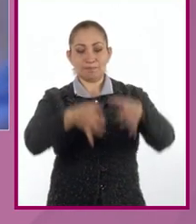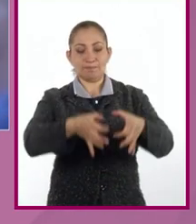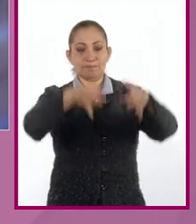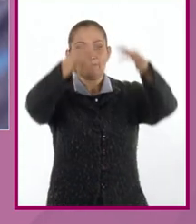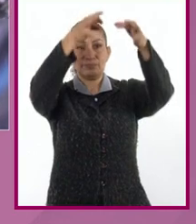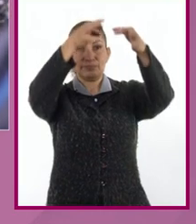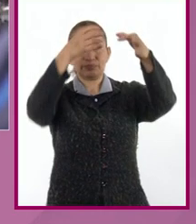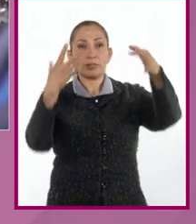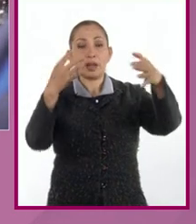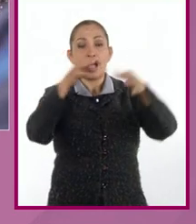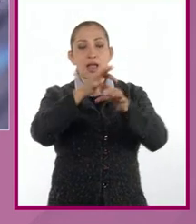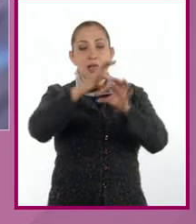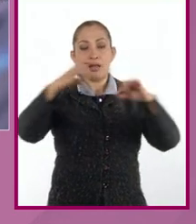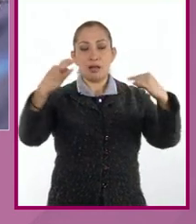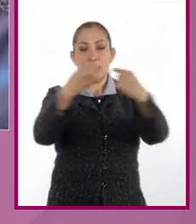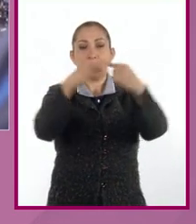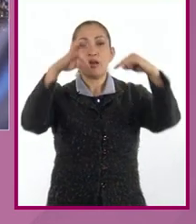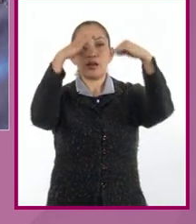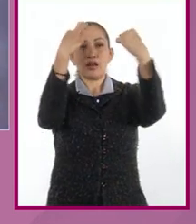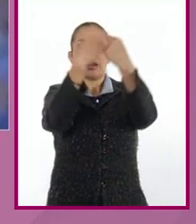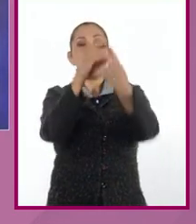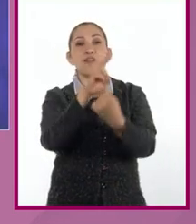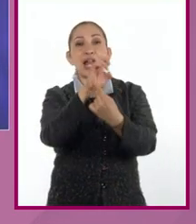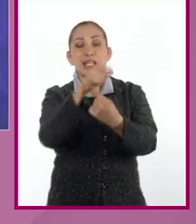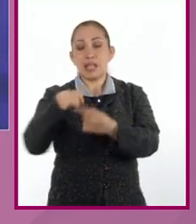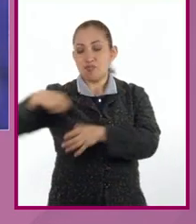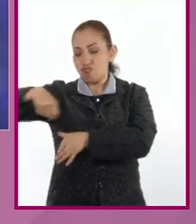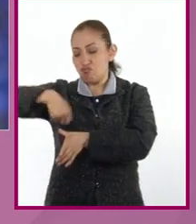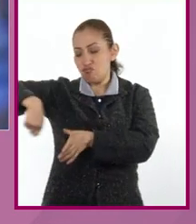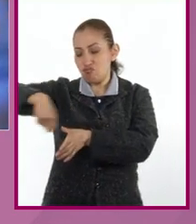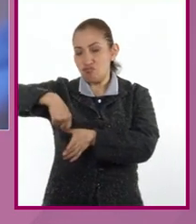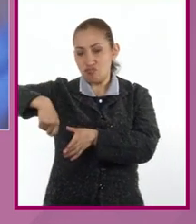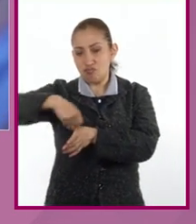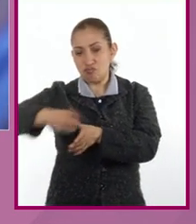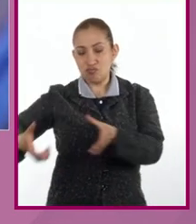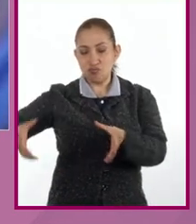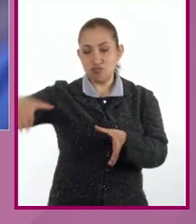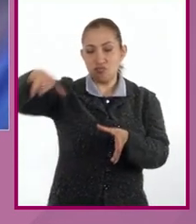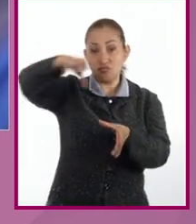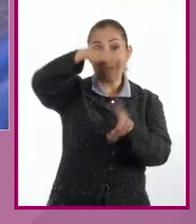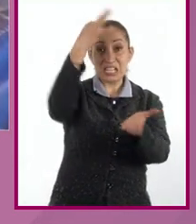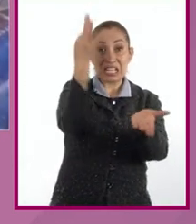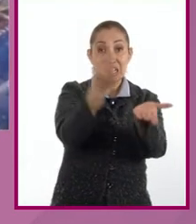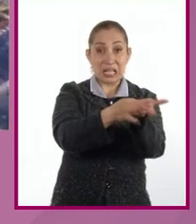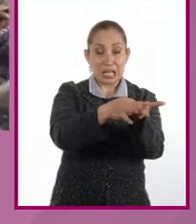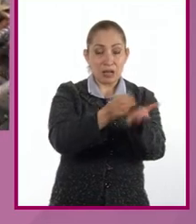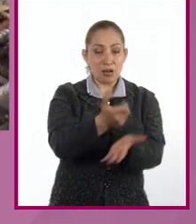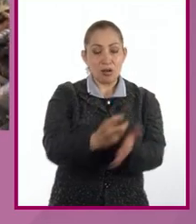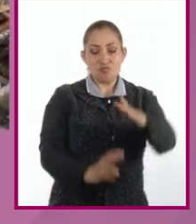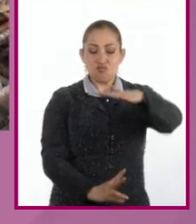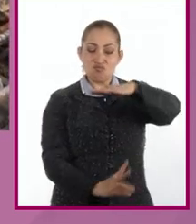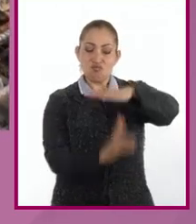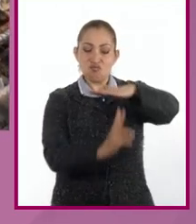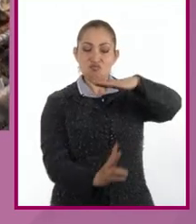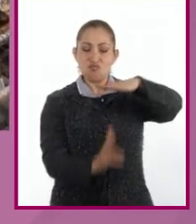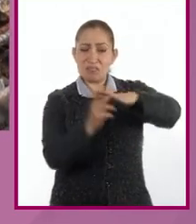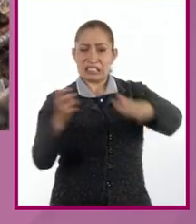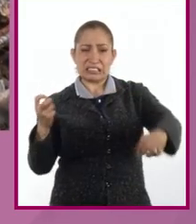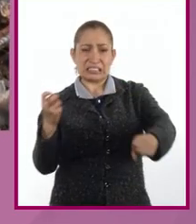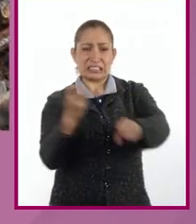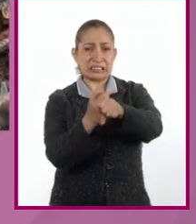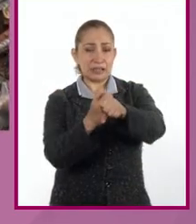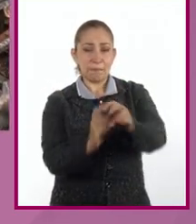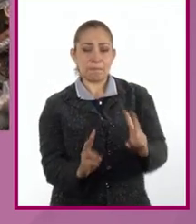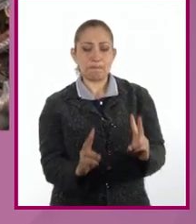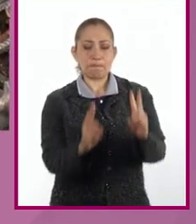se insertan varillas, se genera la mezcla del concreto y el acero nos permite darle una total rigidez a ese